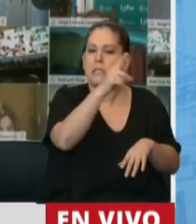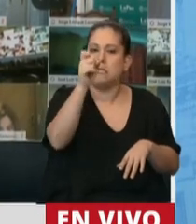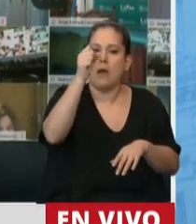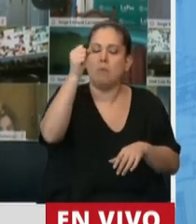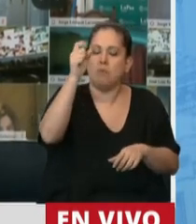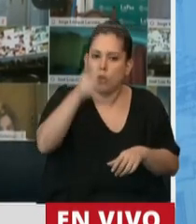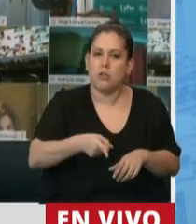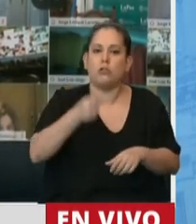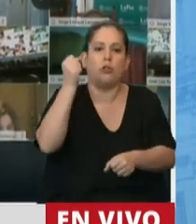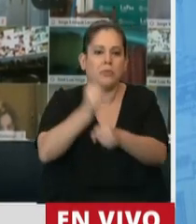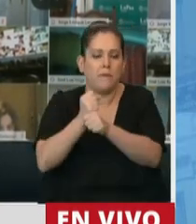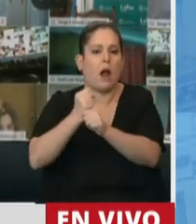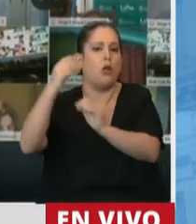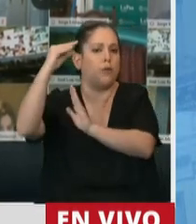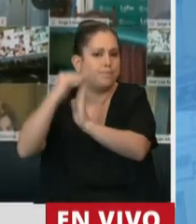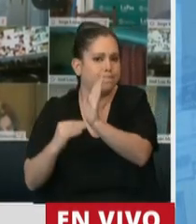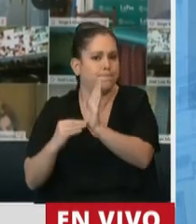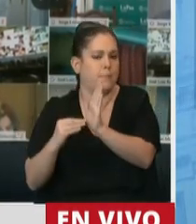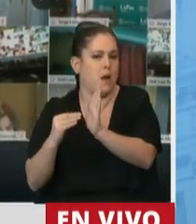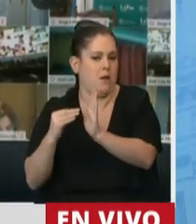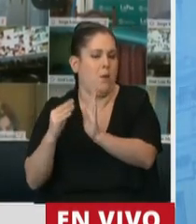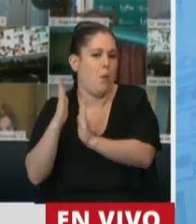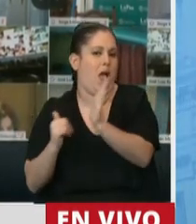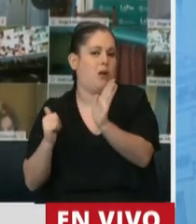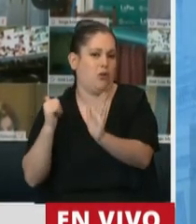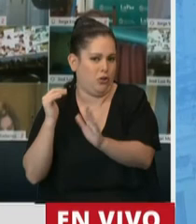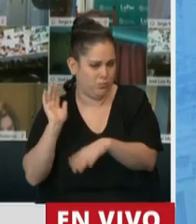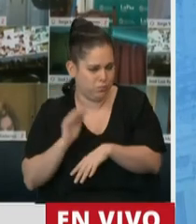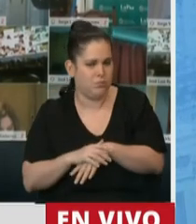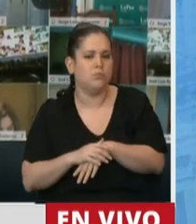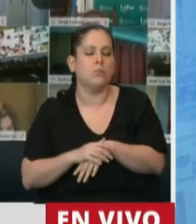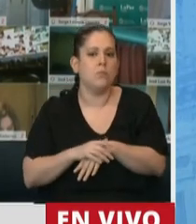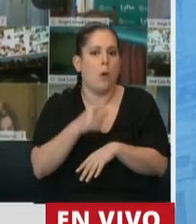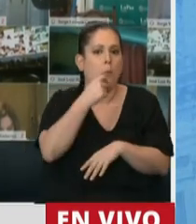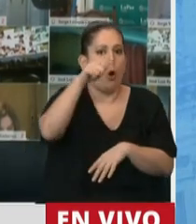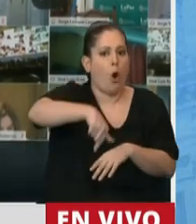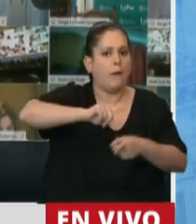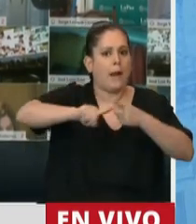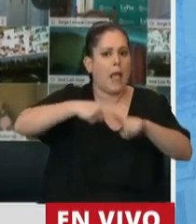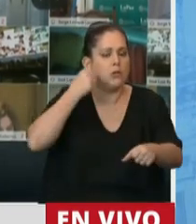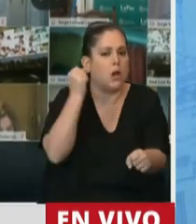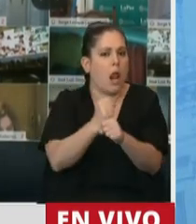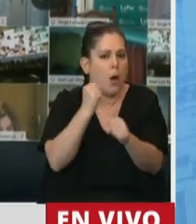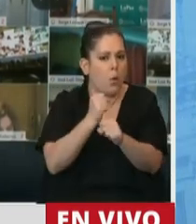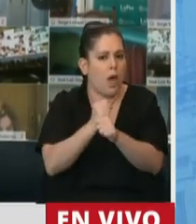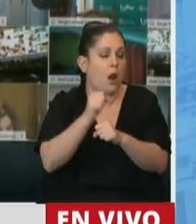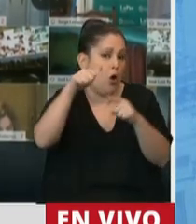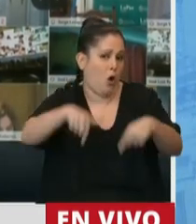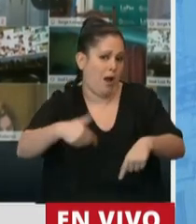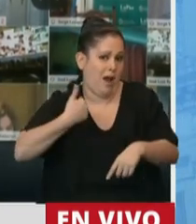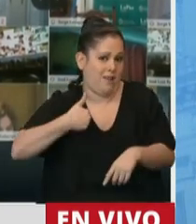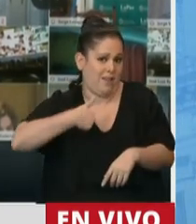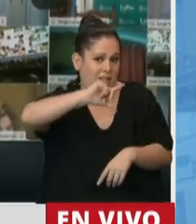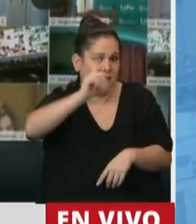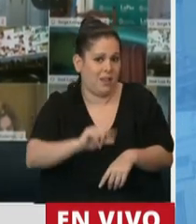trabajadores registrados. Es decir, los dos grandes problemas que tienen las relaciones laborales de hoy en nuestro país,